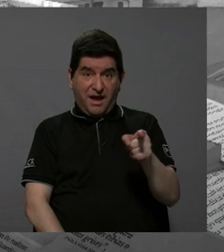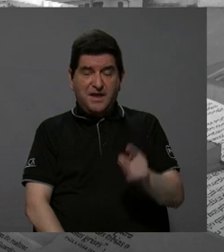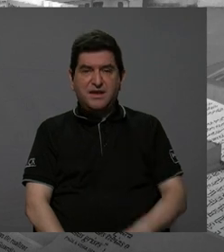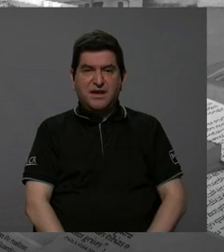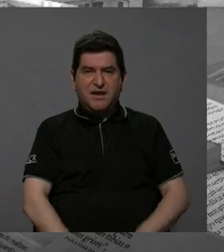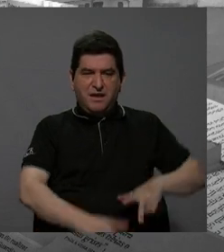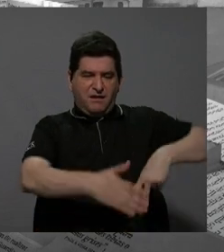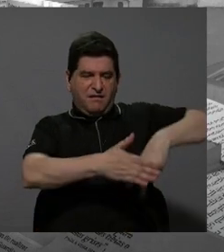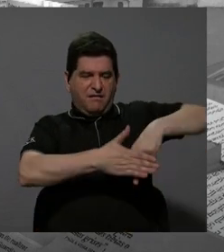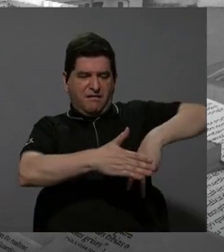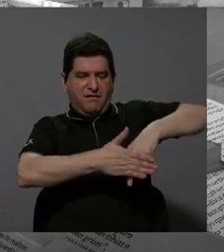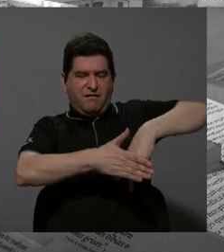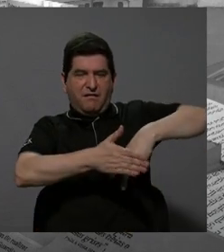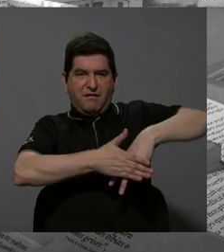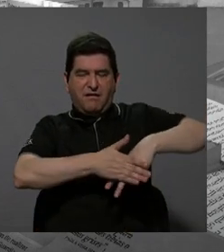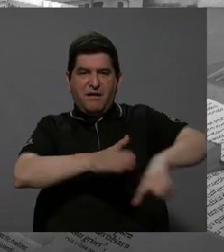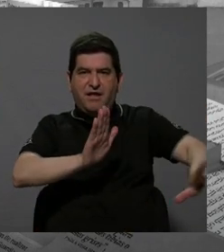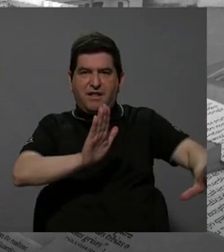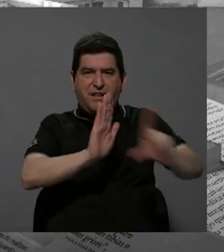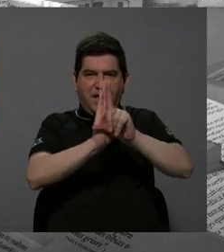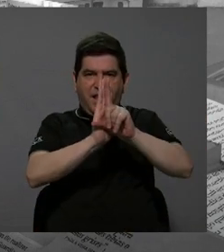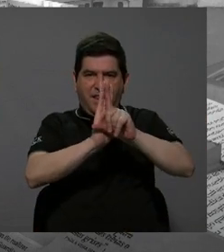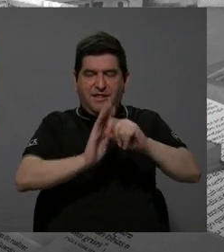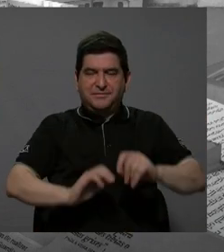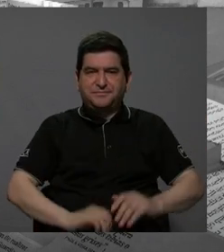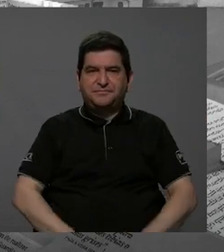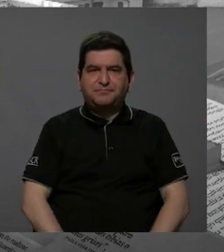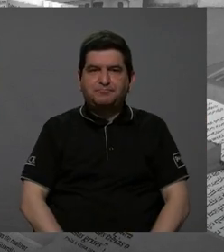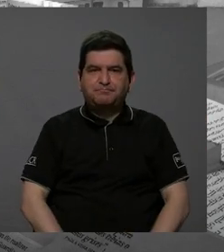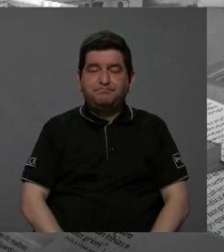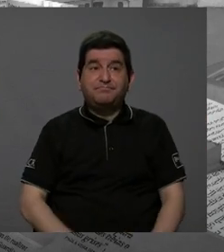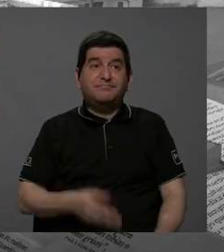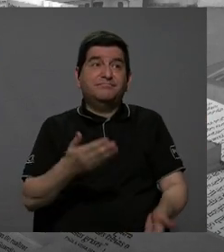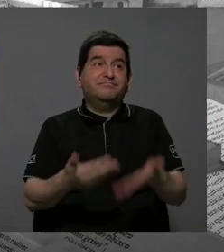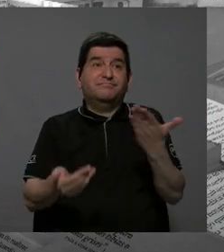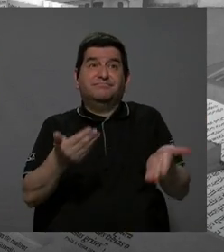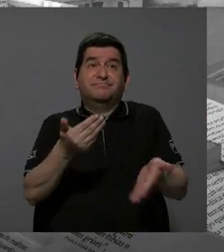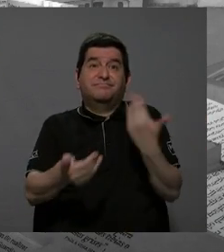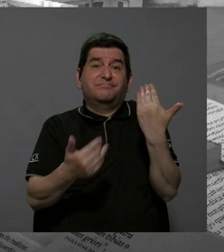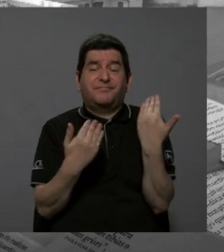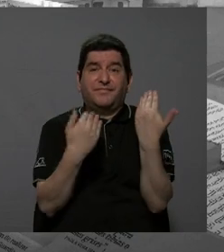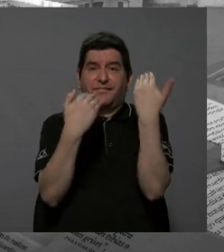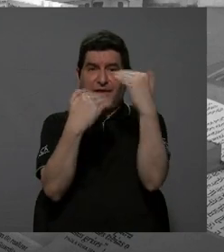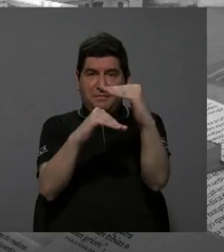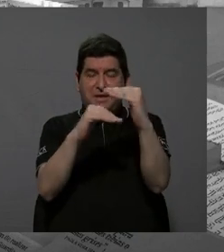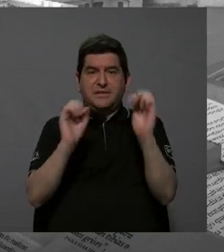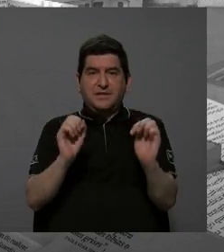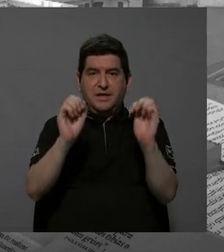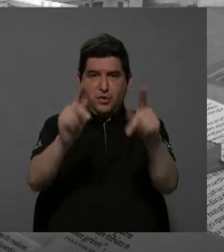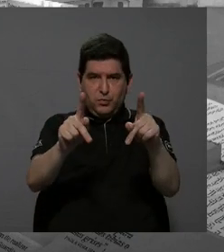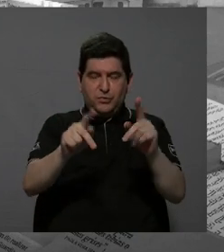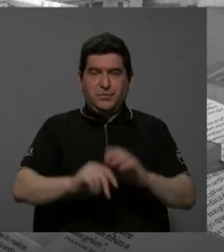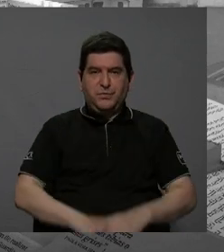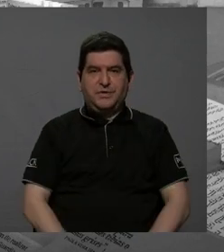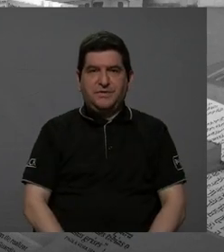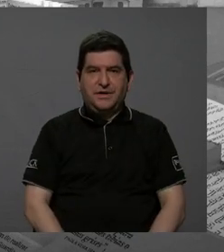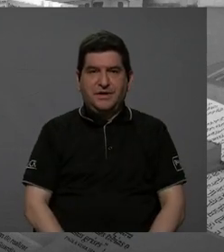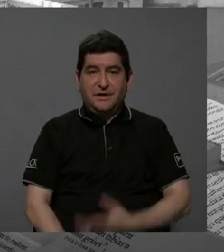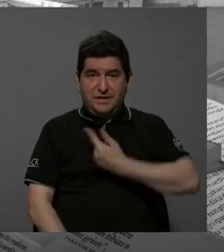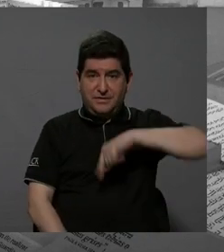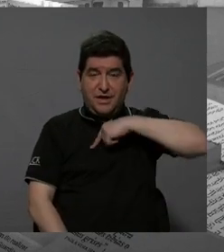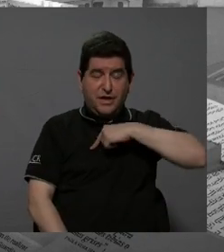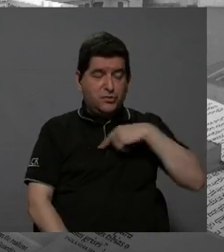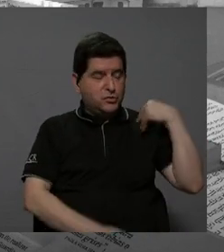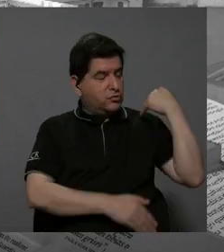barrera legal que prácticamente limita la posibilidad de que vayamos